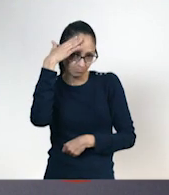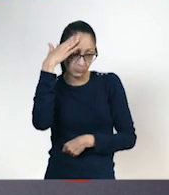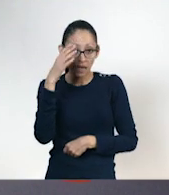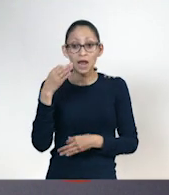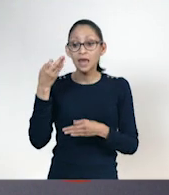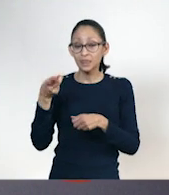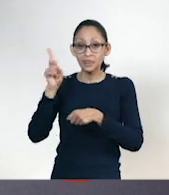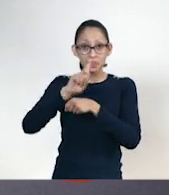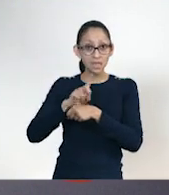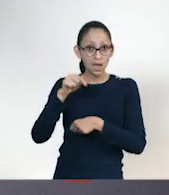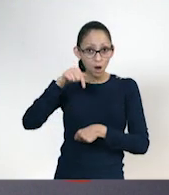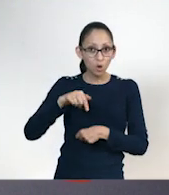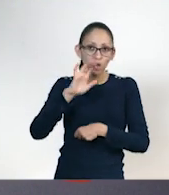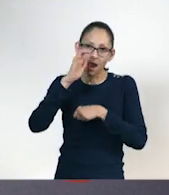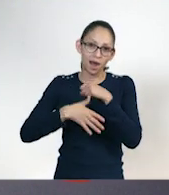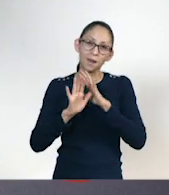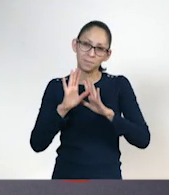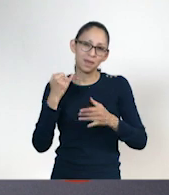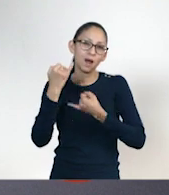¡Wow!